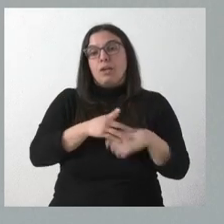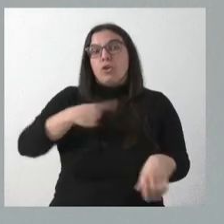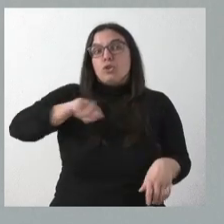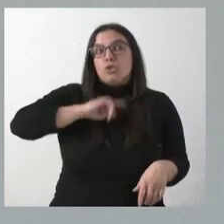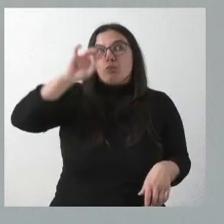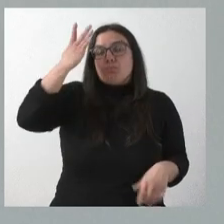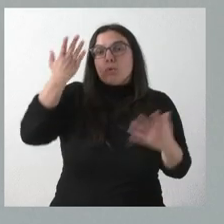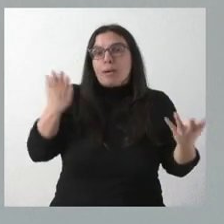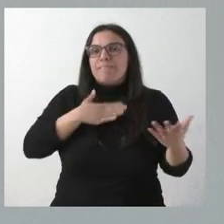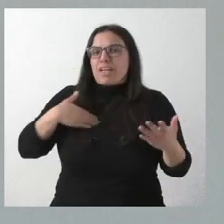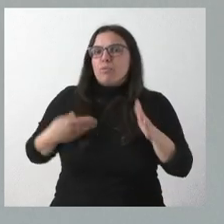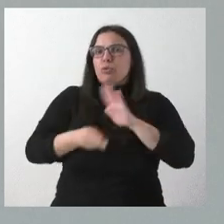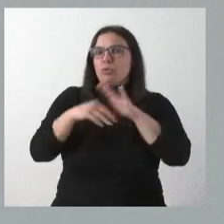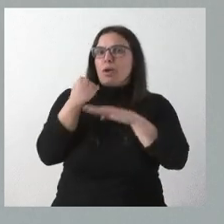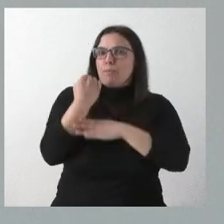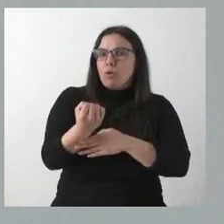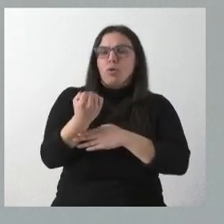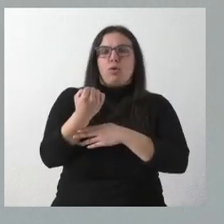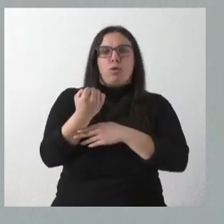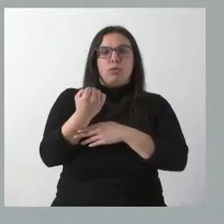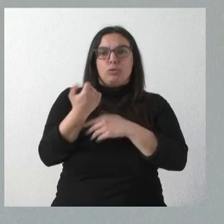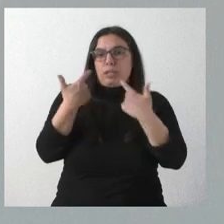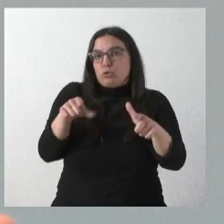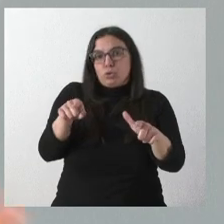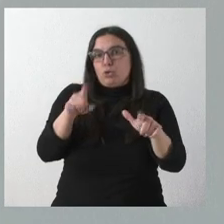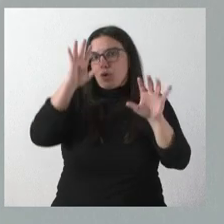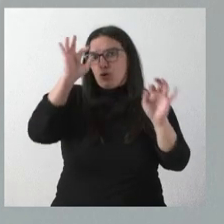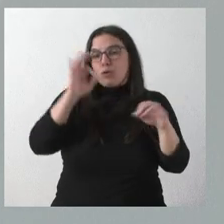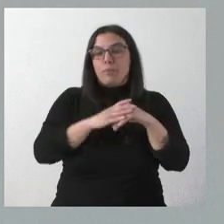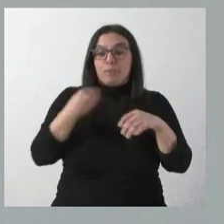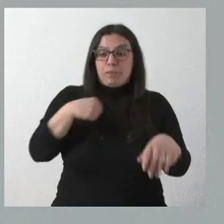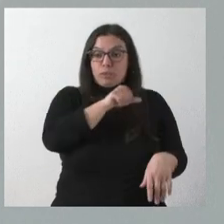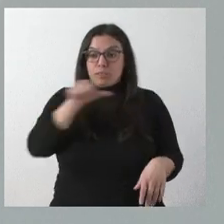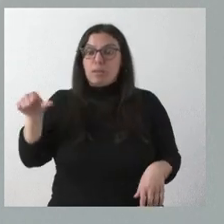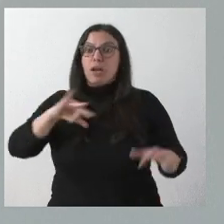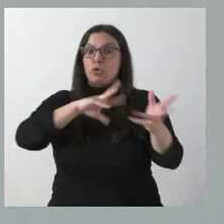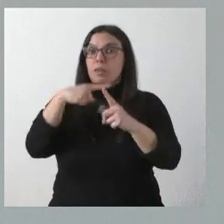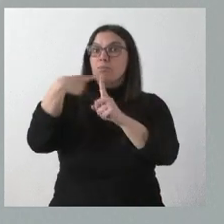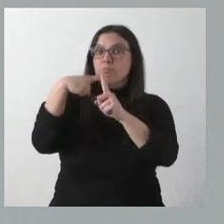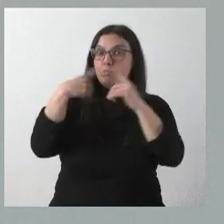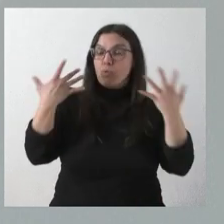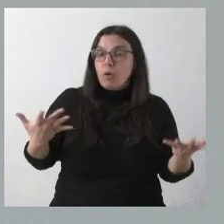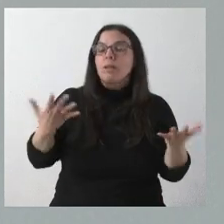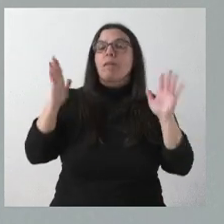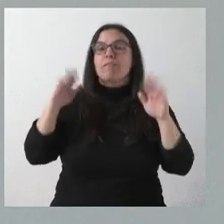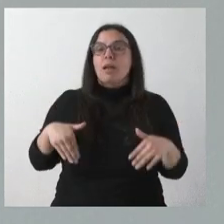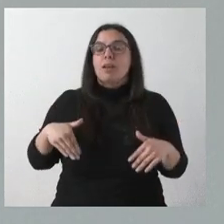es, lógicamente, seguir apoyando y seguir respaldando este sector. Esta misma semana hemos tenido una noticia muy positiva, que es la decisión de